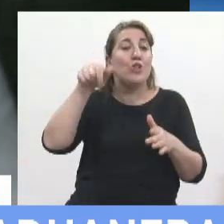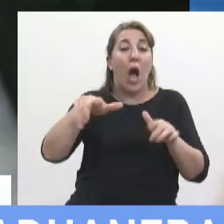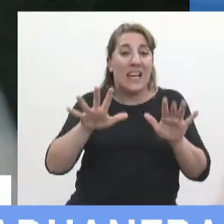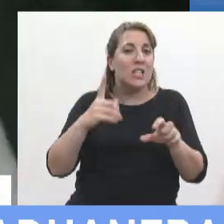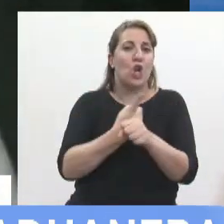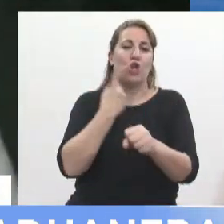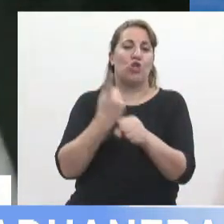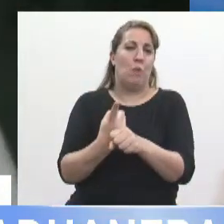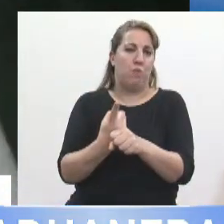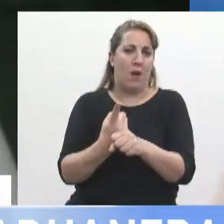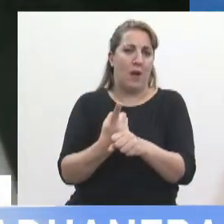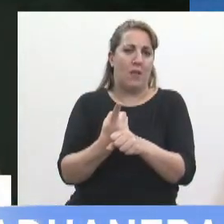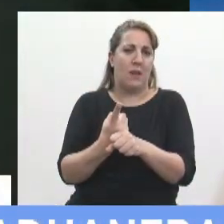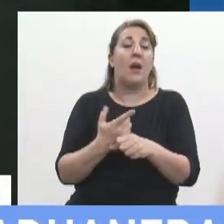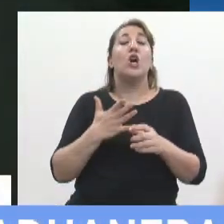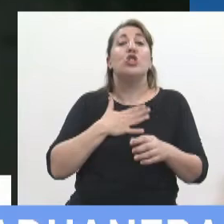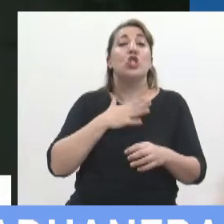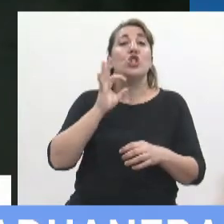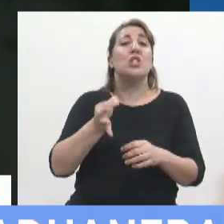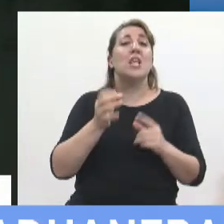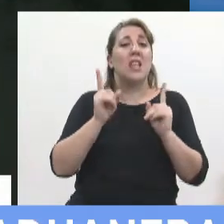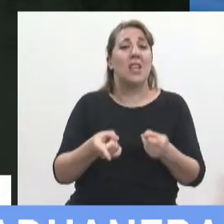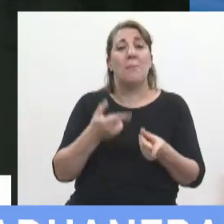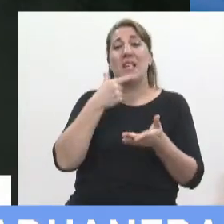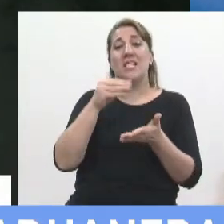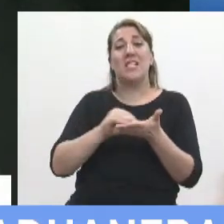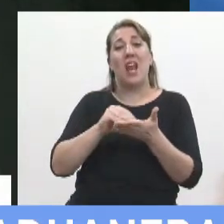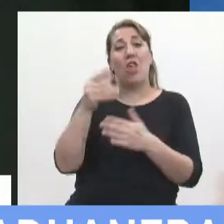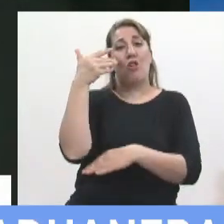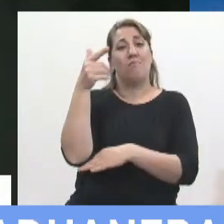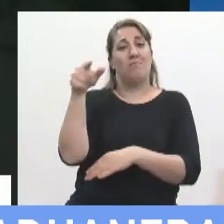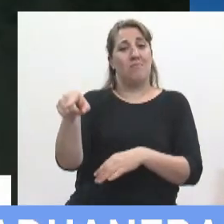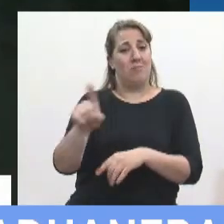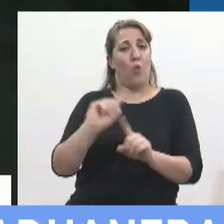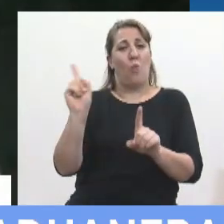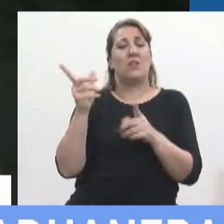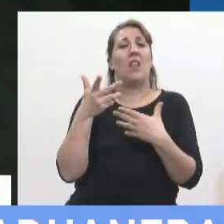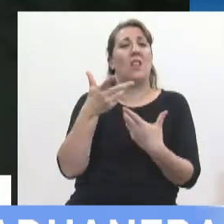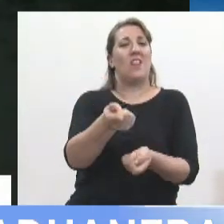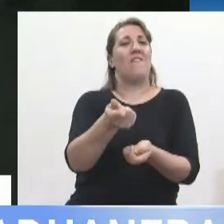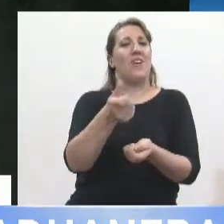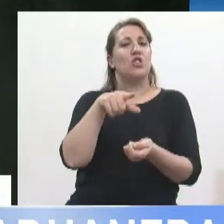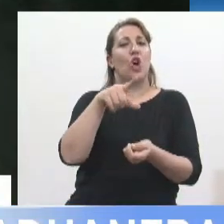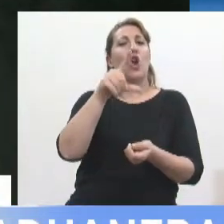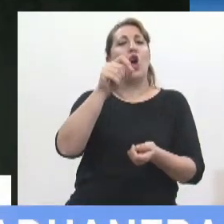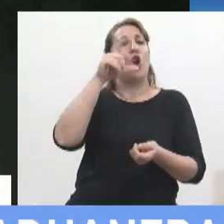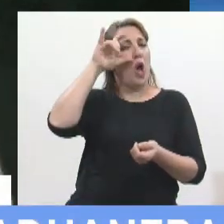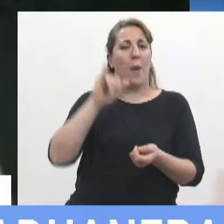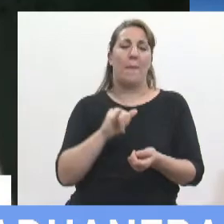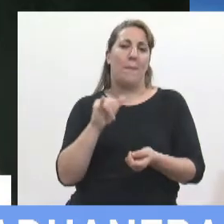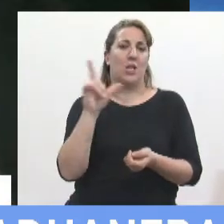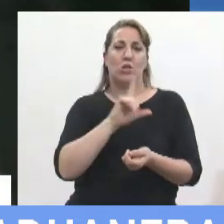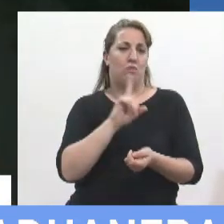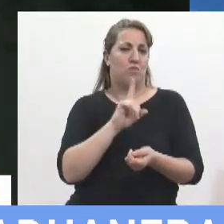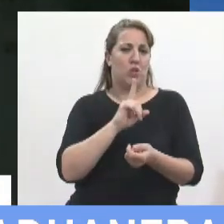hacer pero sé también que el senador preopinante no es el defensor de Cristóbal López siempre